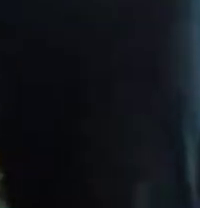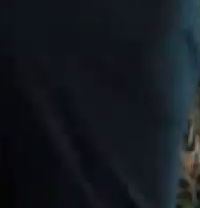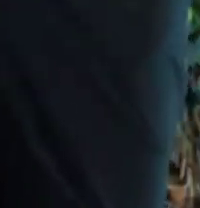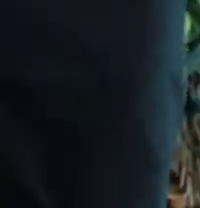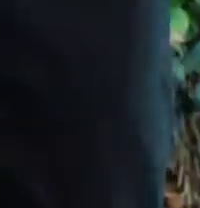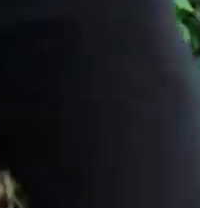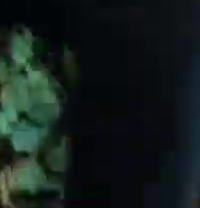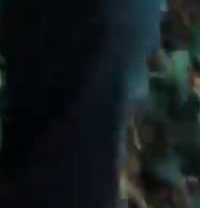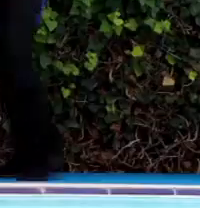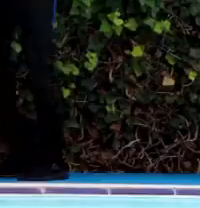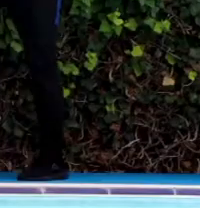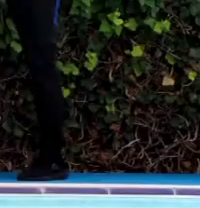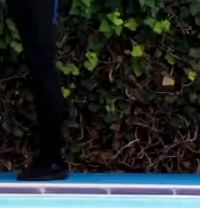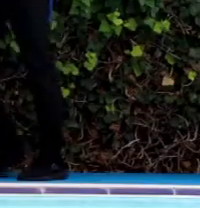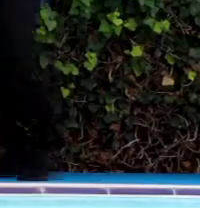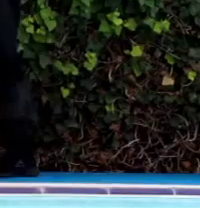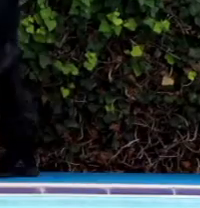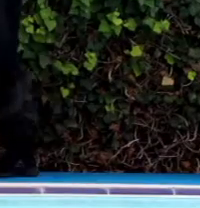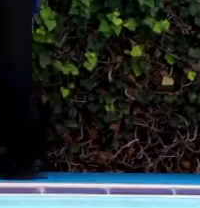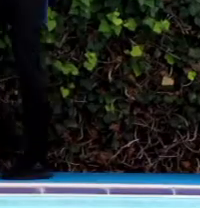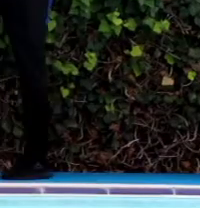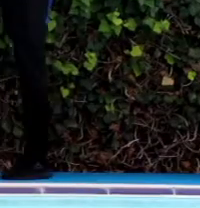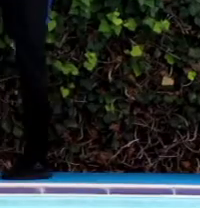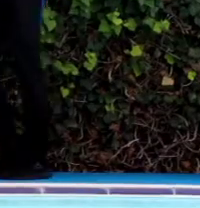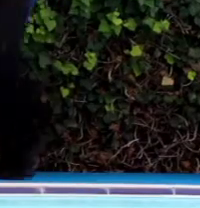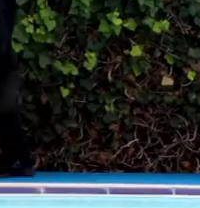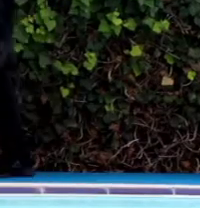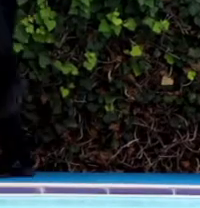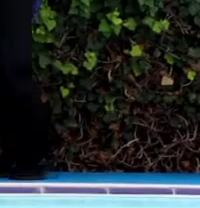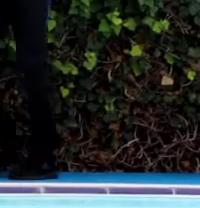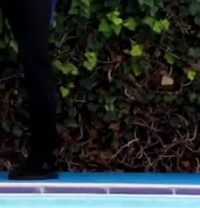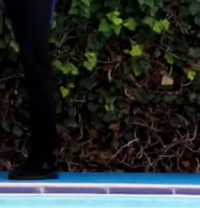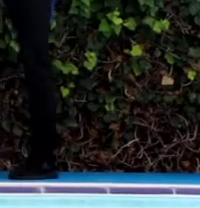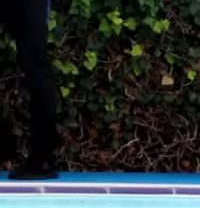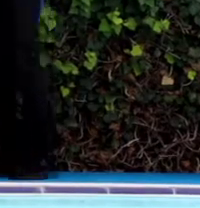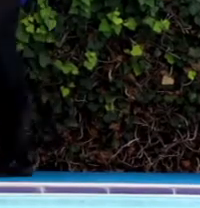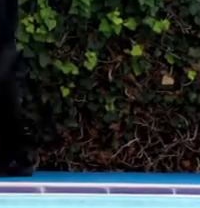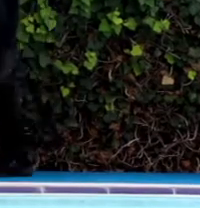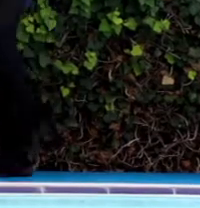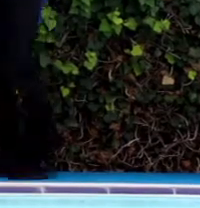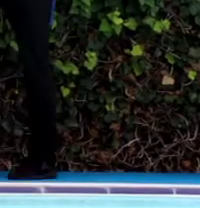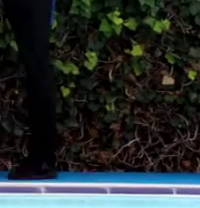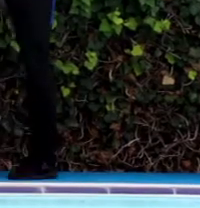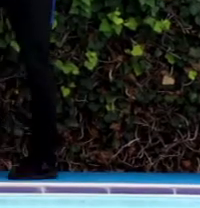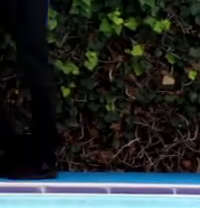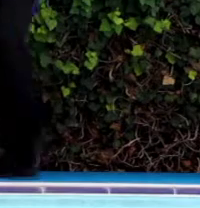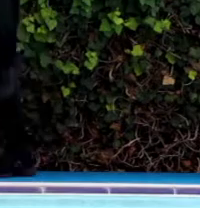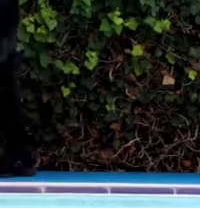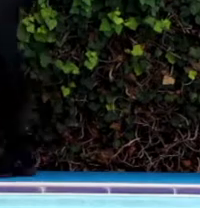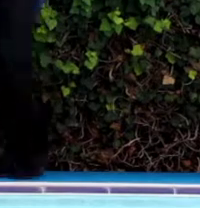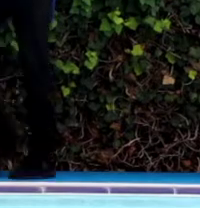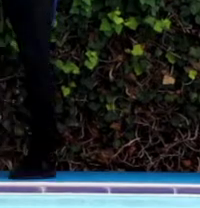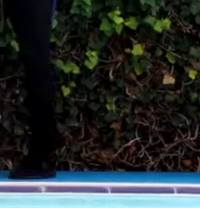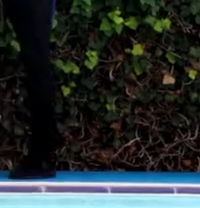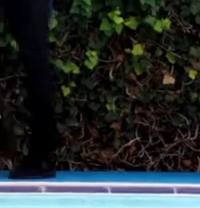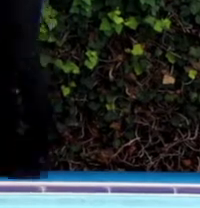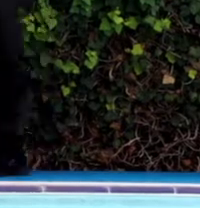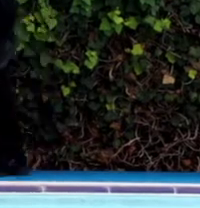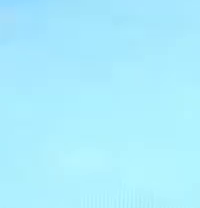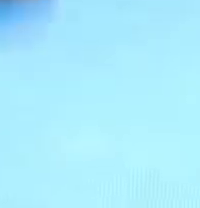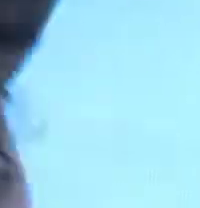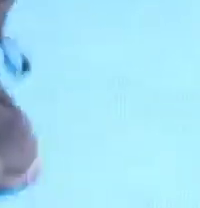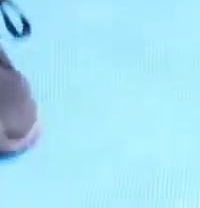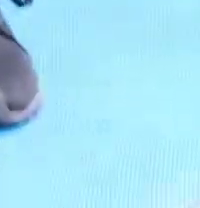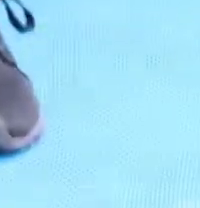vamos a la altura de nuestra cintura. Vamos a hacer que peguen nuestras manos. Y vamos a alternar.